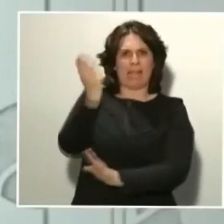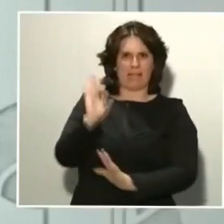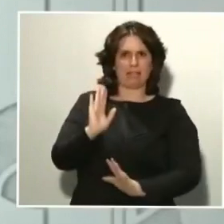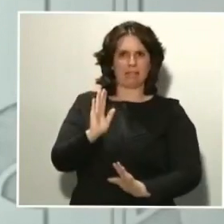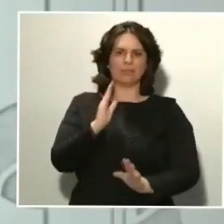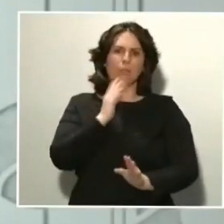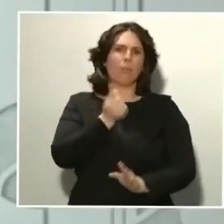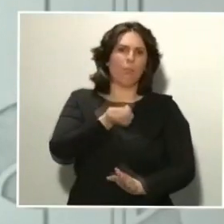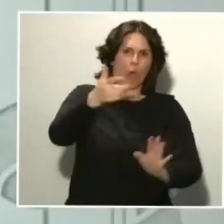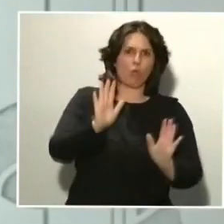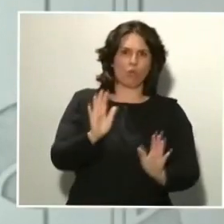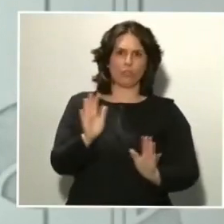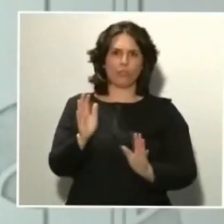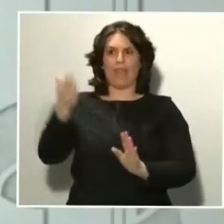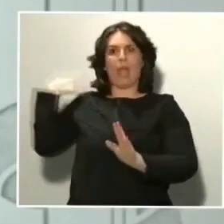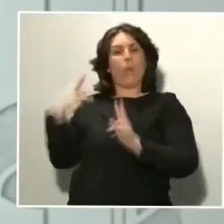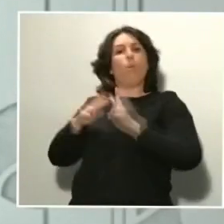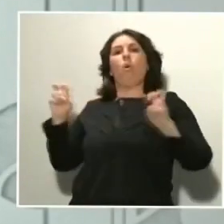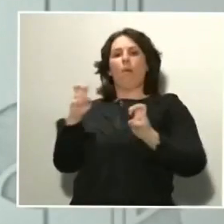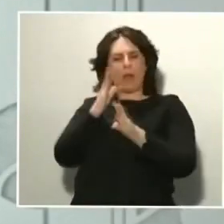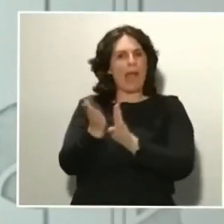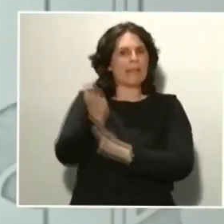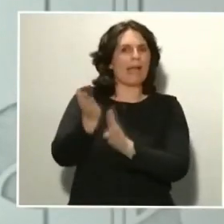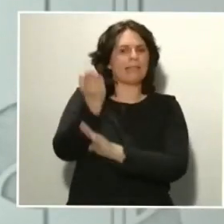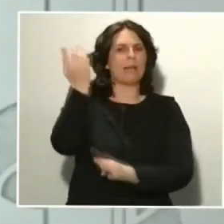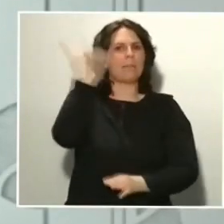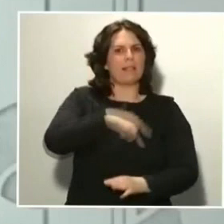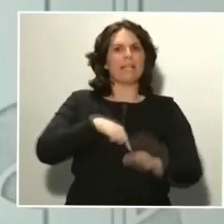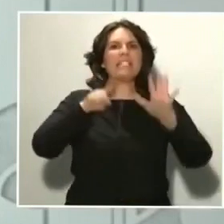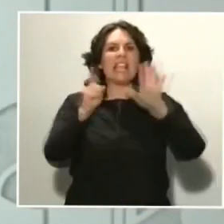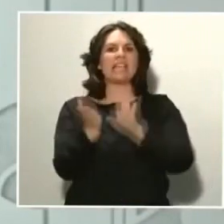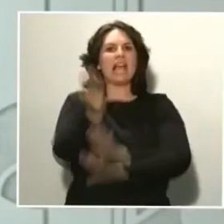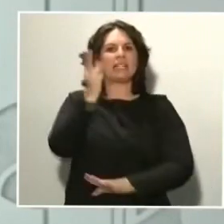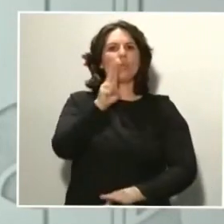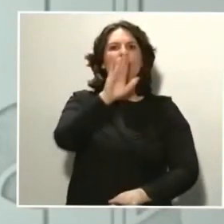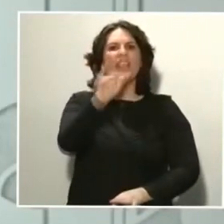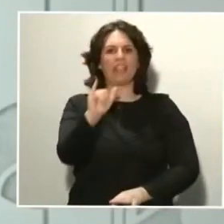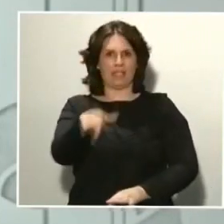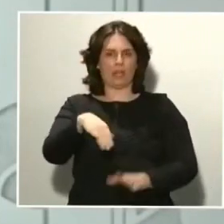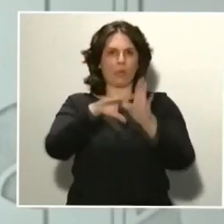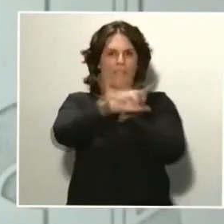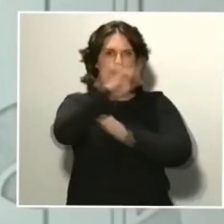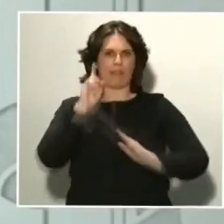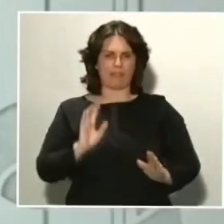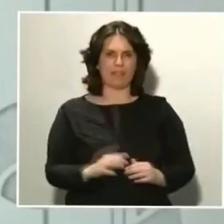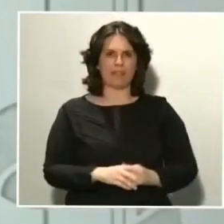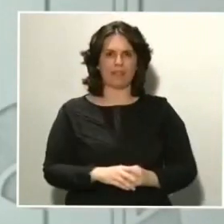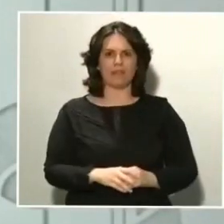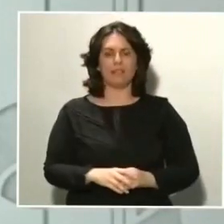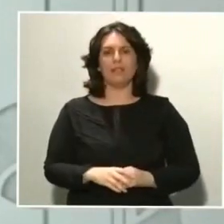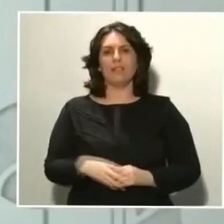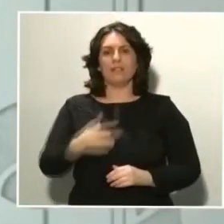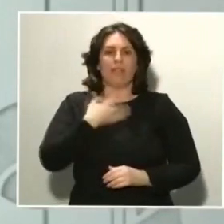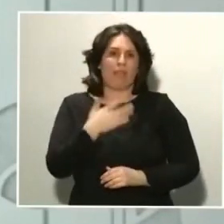primeros casos que se ingresaron, pero ya sabemos, por ejemplo, que ha habido seis altas de UCI en la Comunidad de Madrid. Desgraciadamente, tenemos que seguir